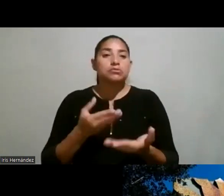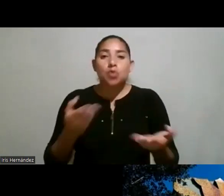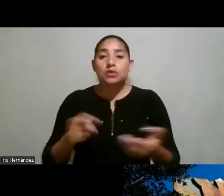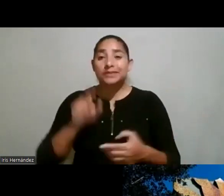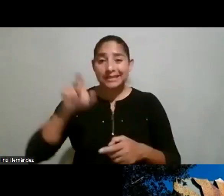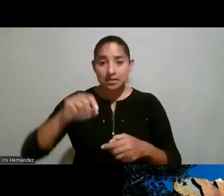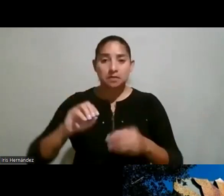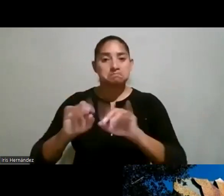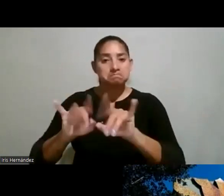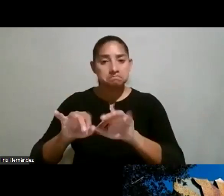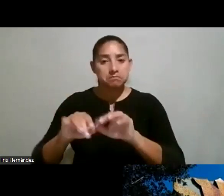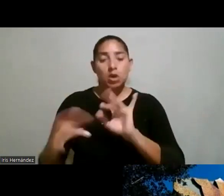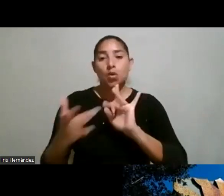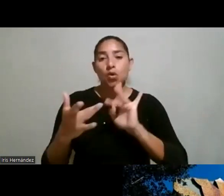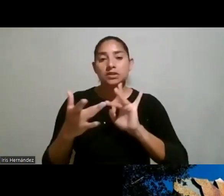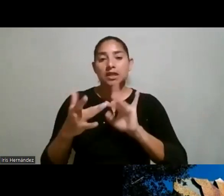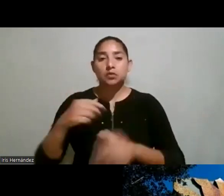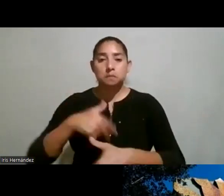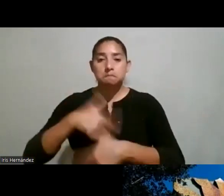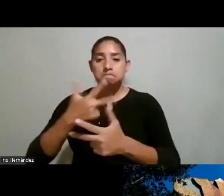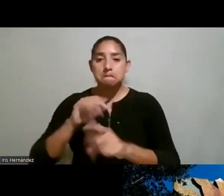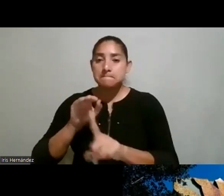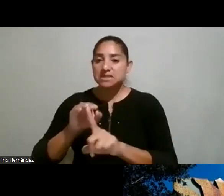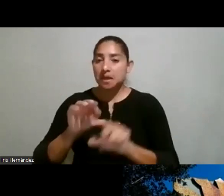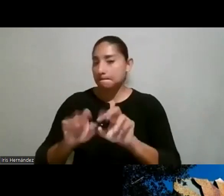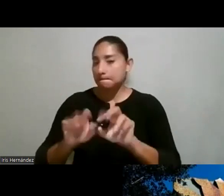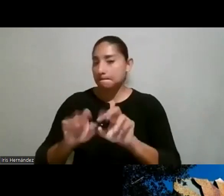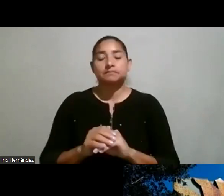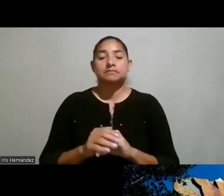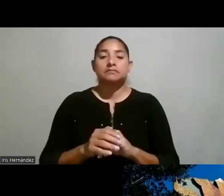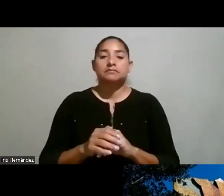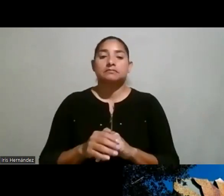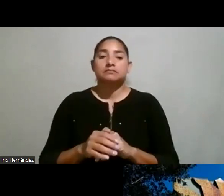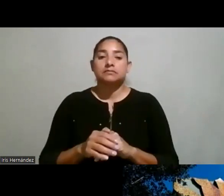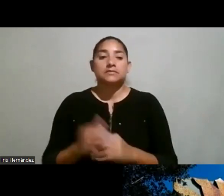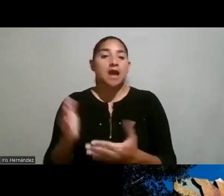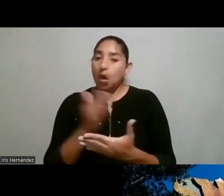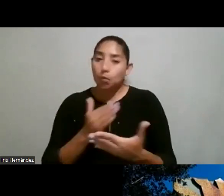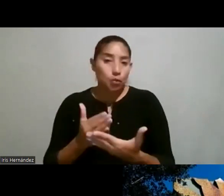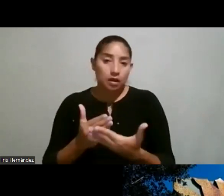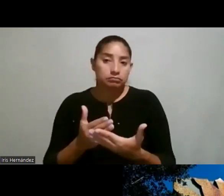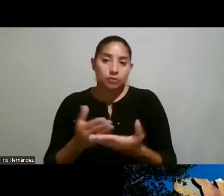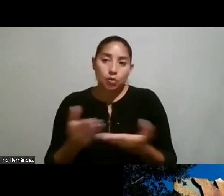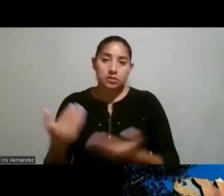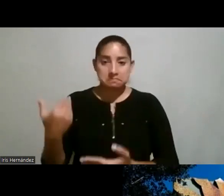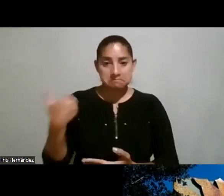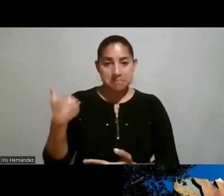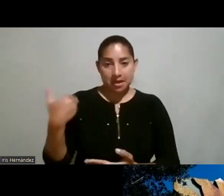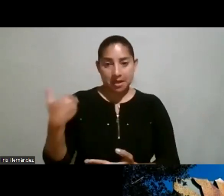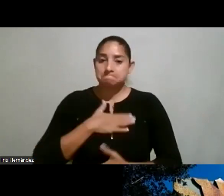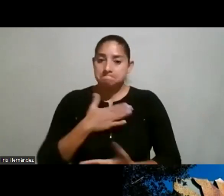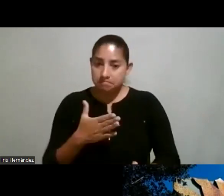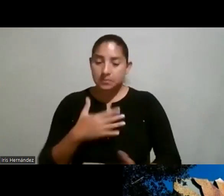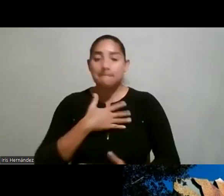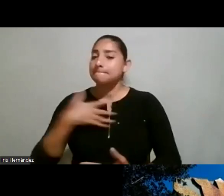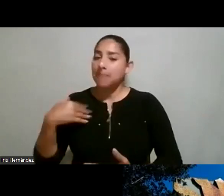en el en el chat si les parece y y cualquier cosa pues ahí estoy a la orden esa actividad